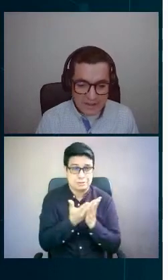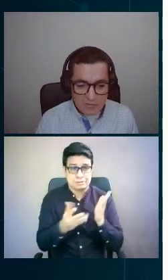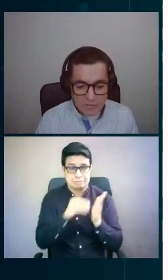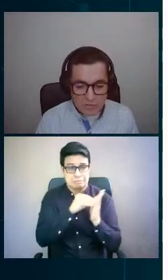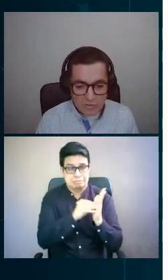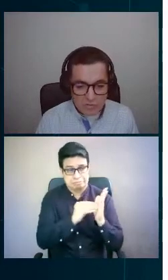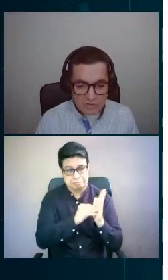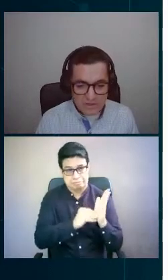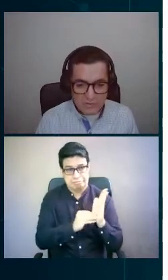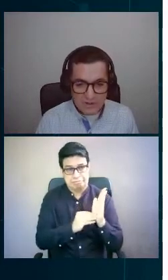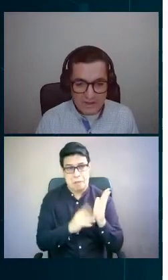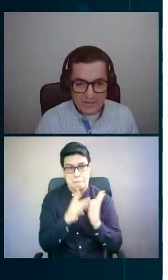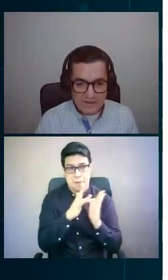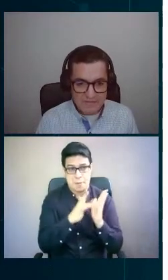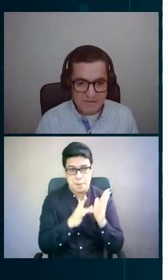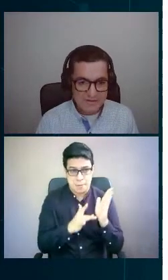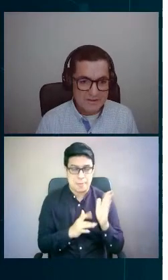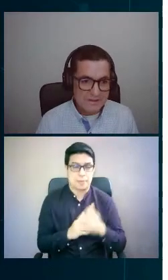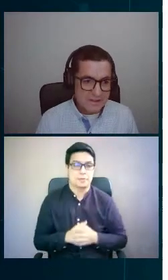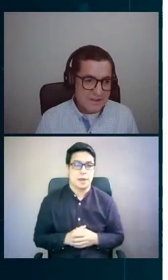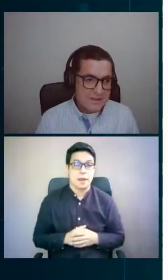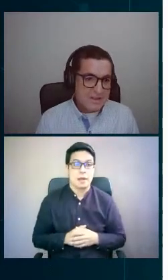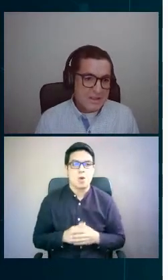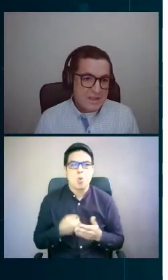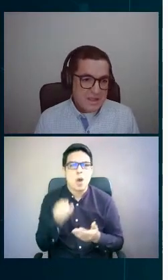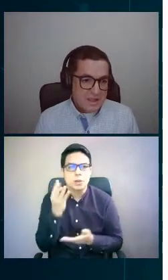Incluir esos costos dentro de la tarifa.